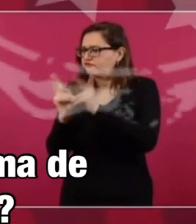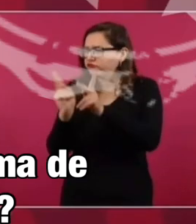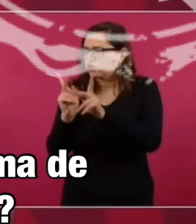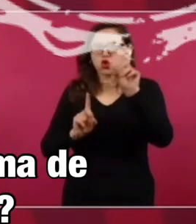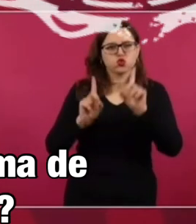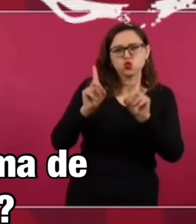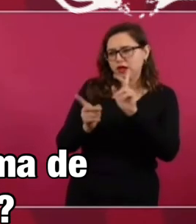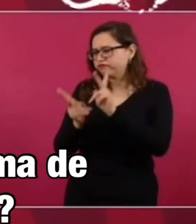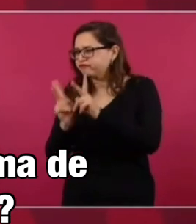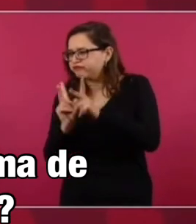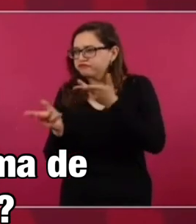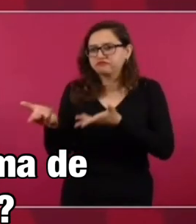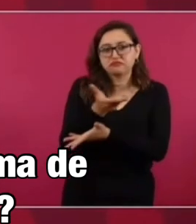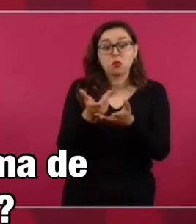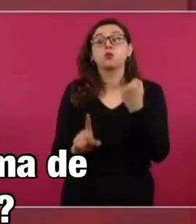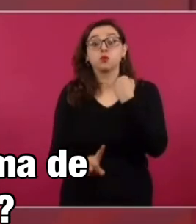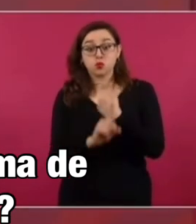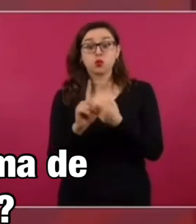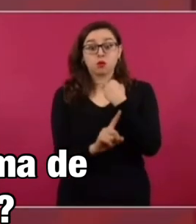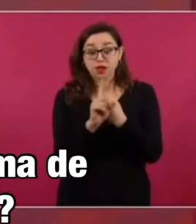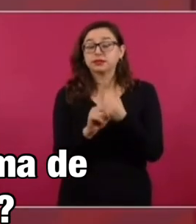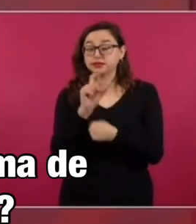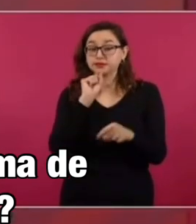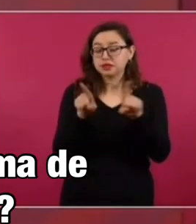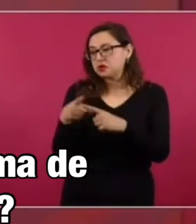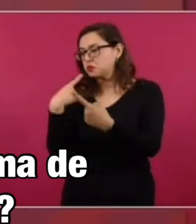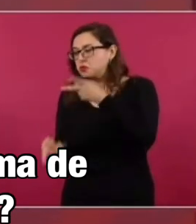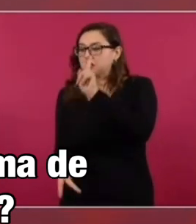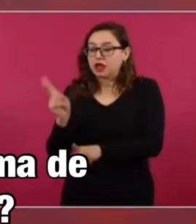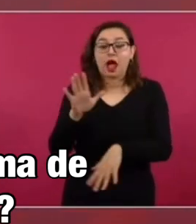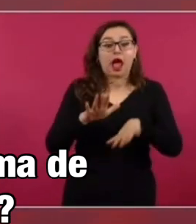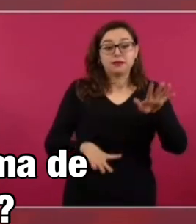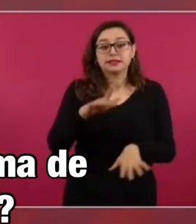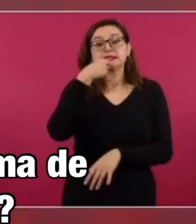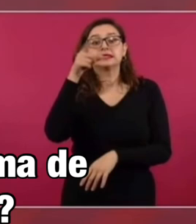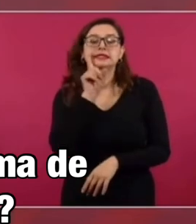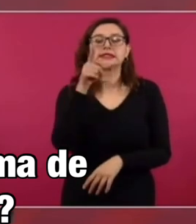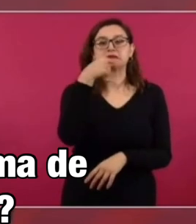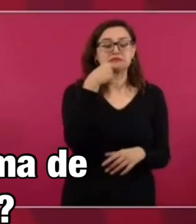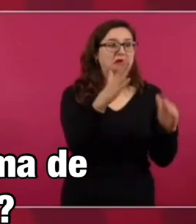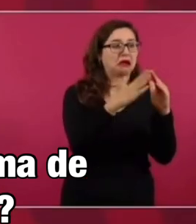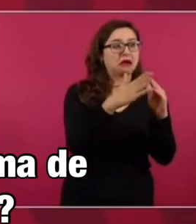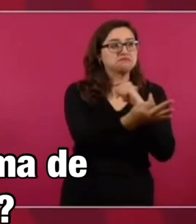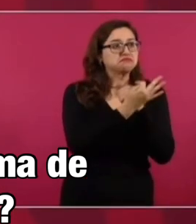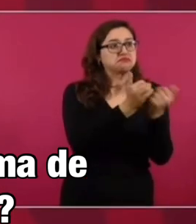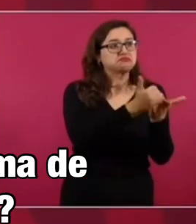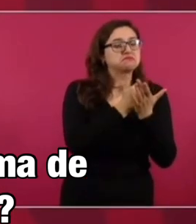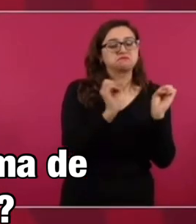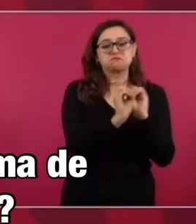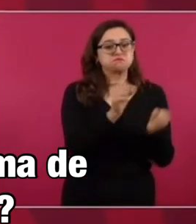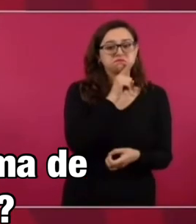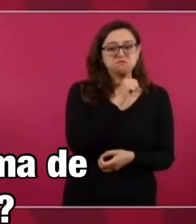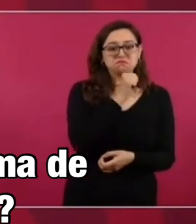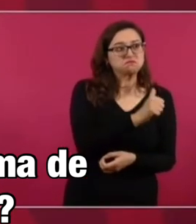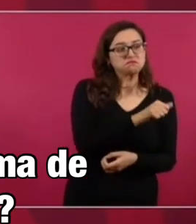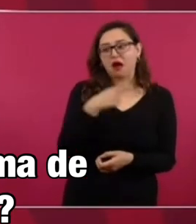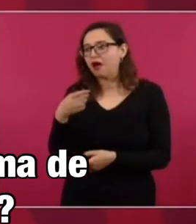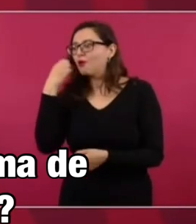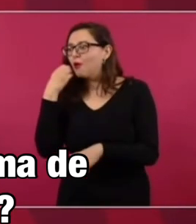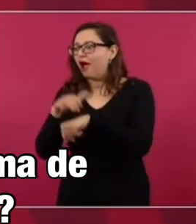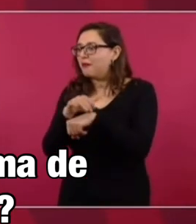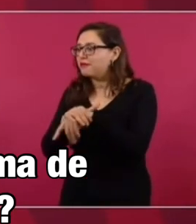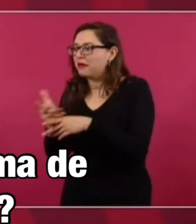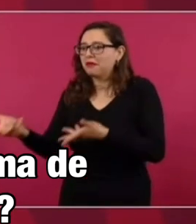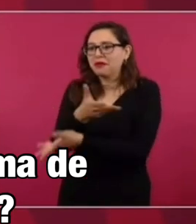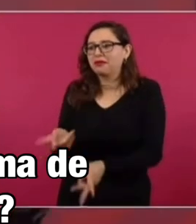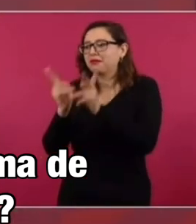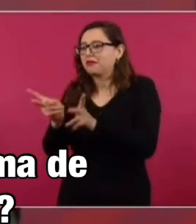Hay muchos niños, niñas, que encuentran más protección, respaldo, con sus compañeras, con